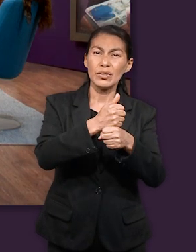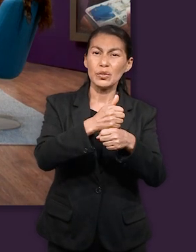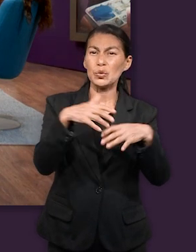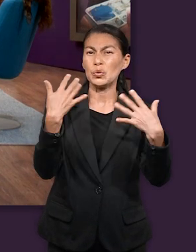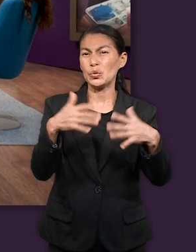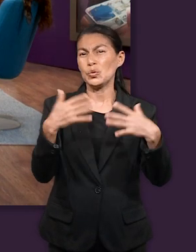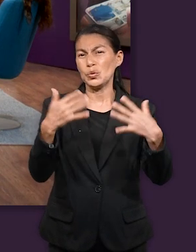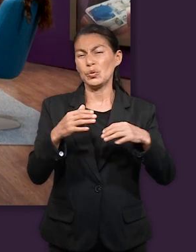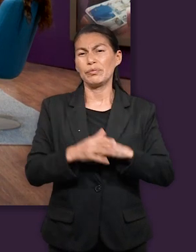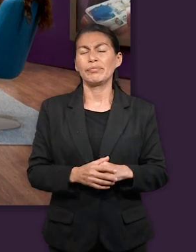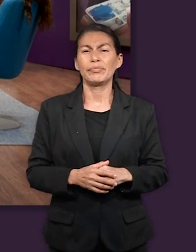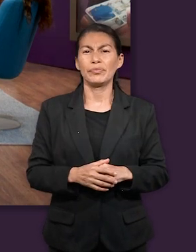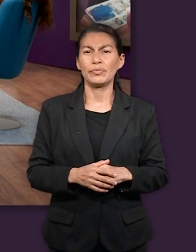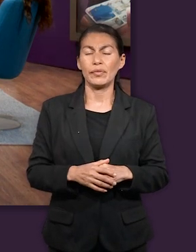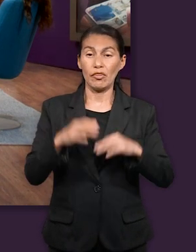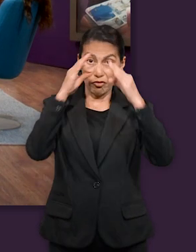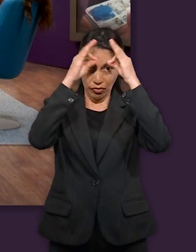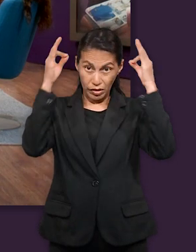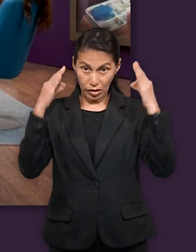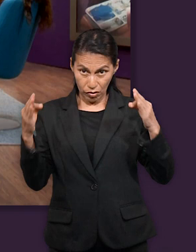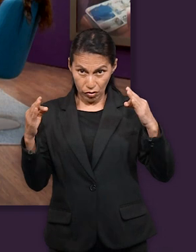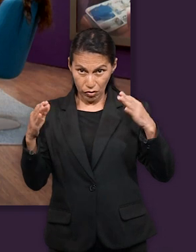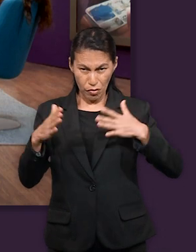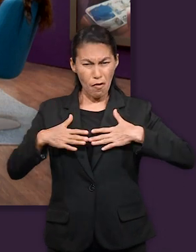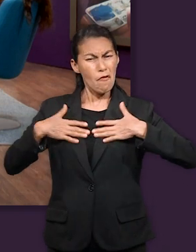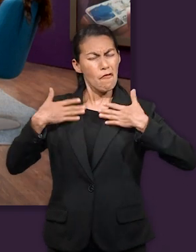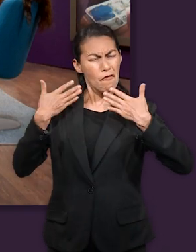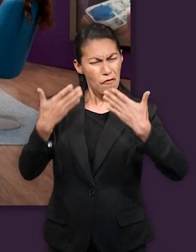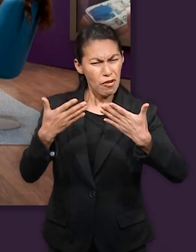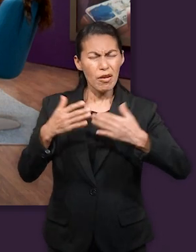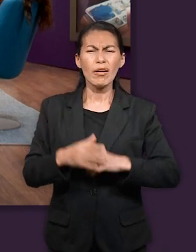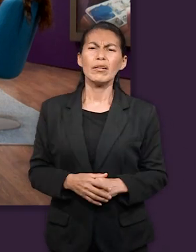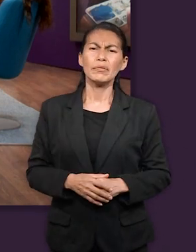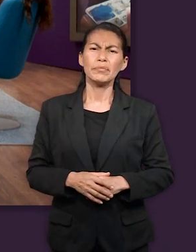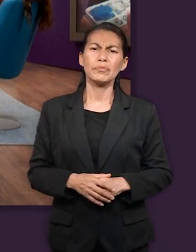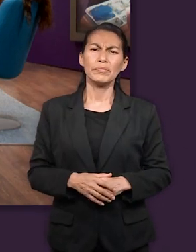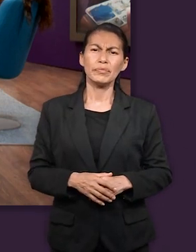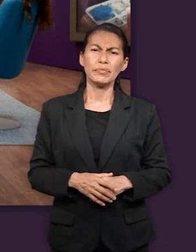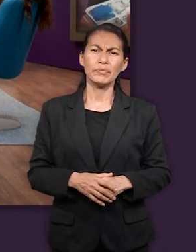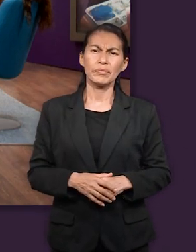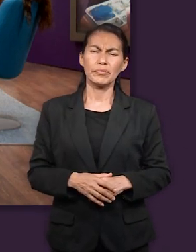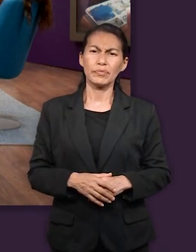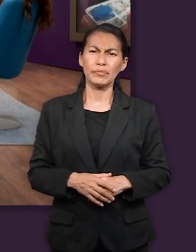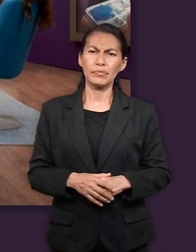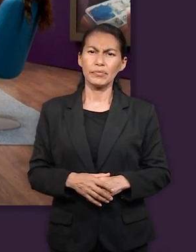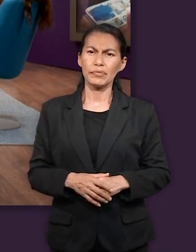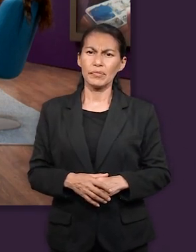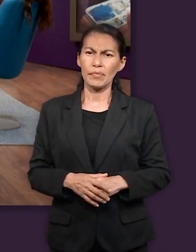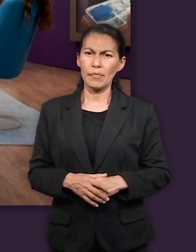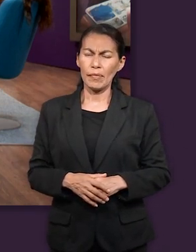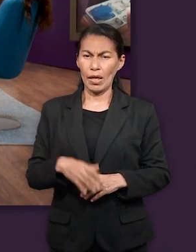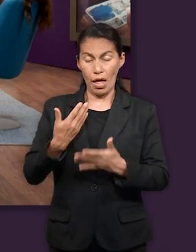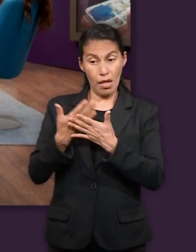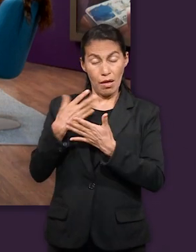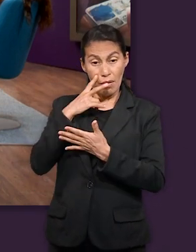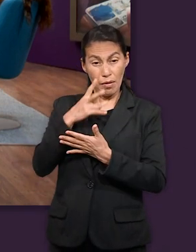principal el gobernador después del faraón pero el faraón confiaba en él completamente. hemos visto en la historia de José